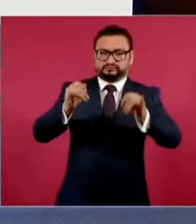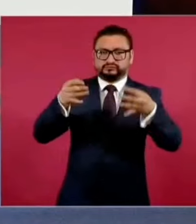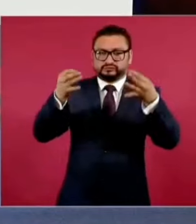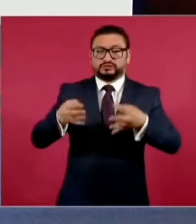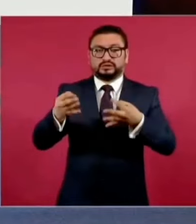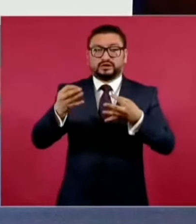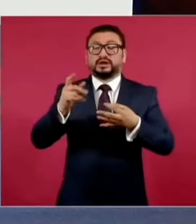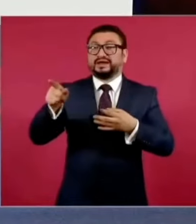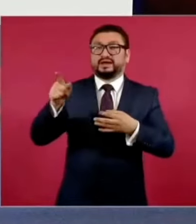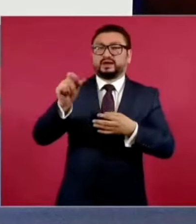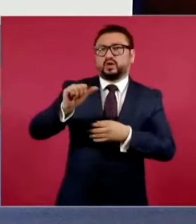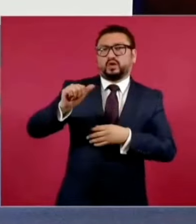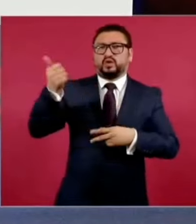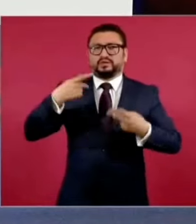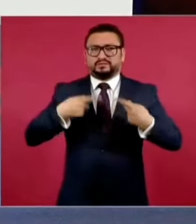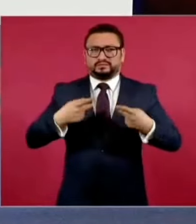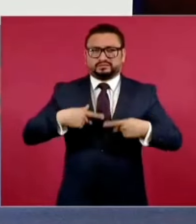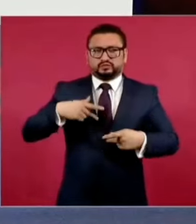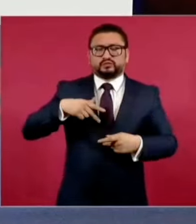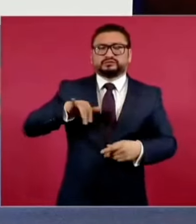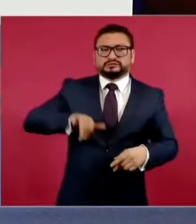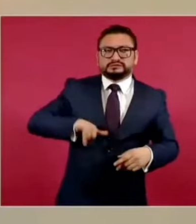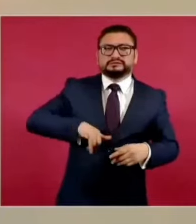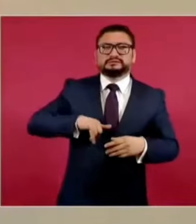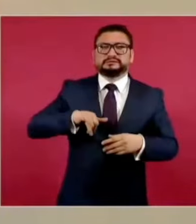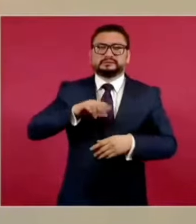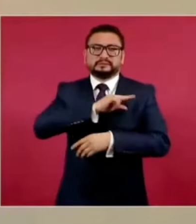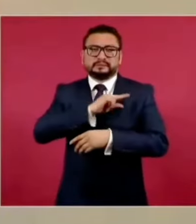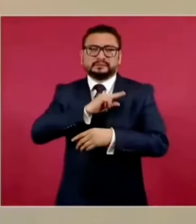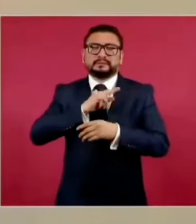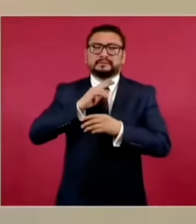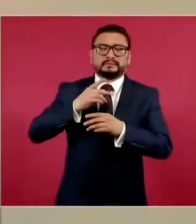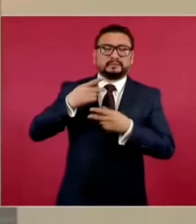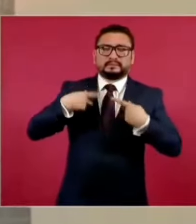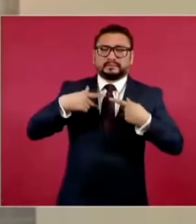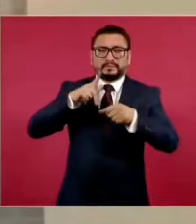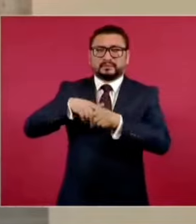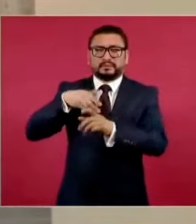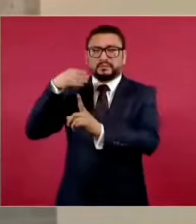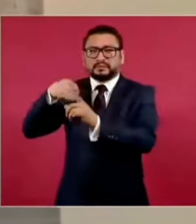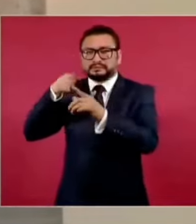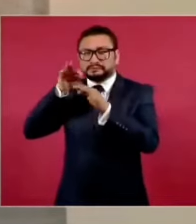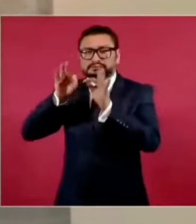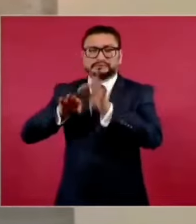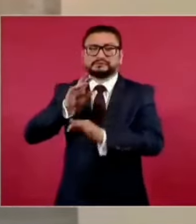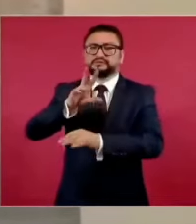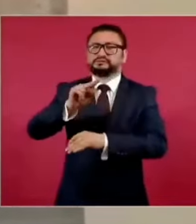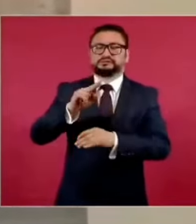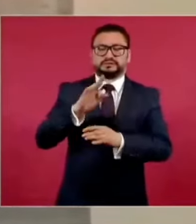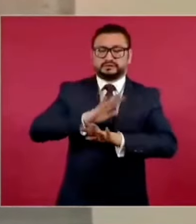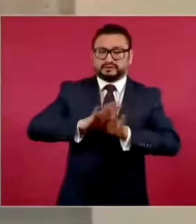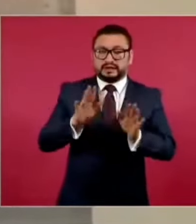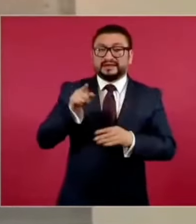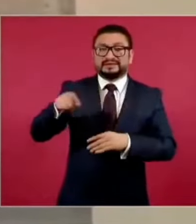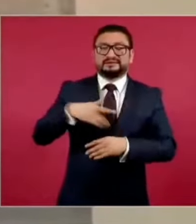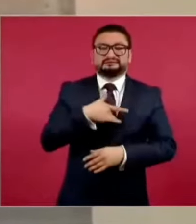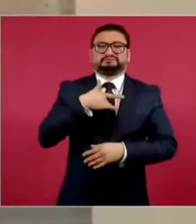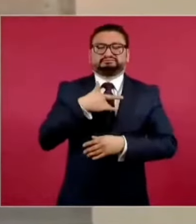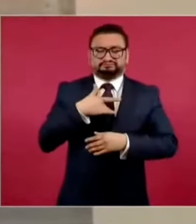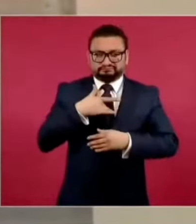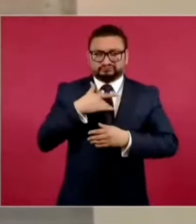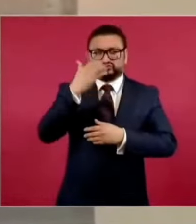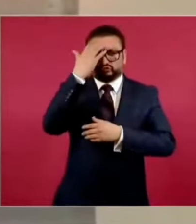ajeno a intereses privados, que tenga la sensibilidad de